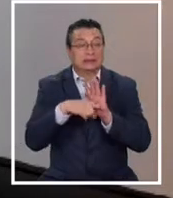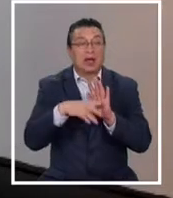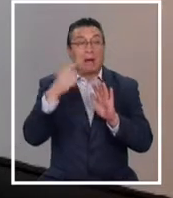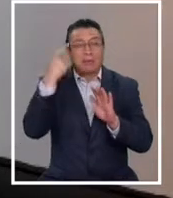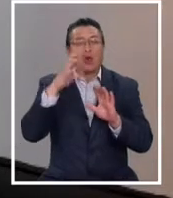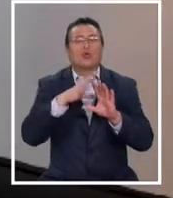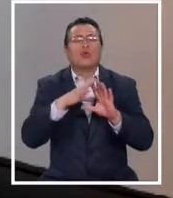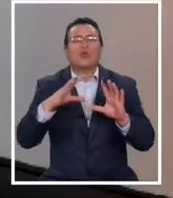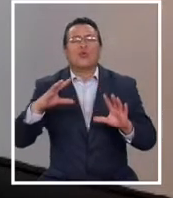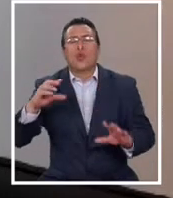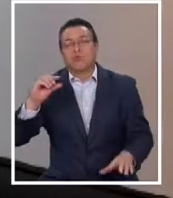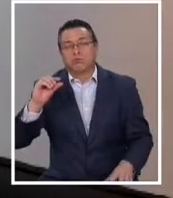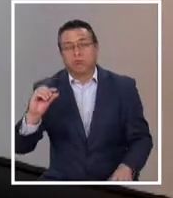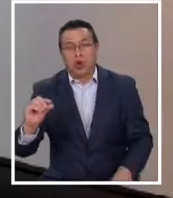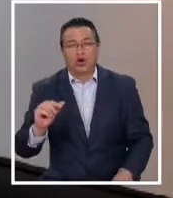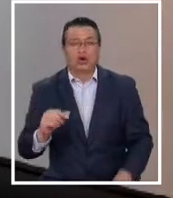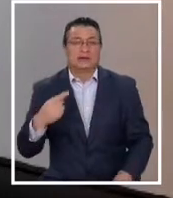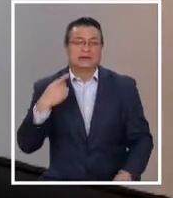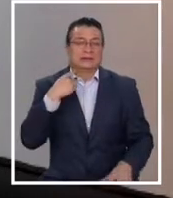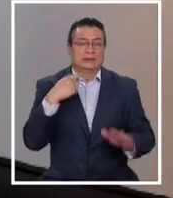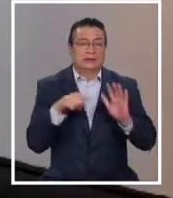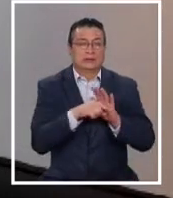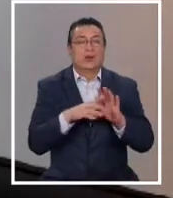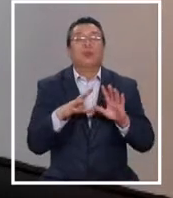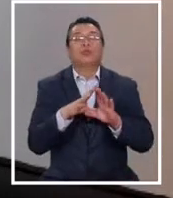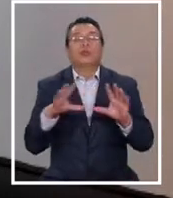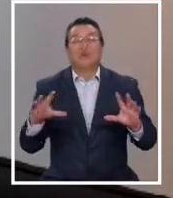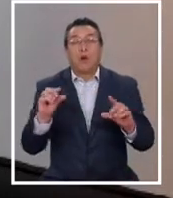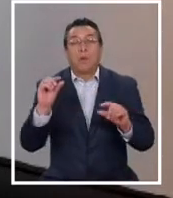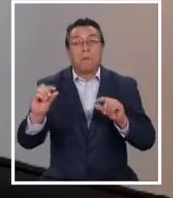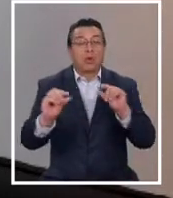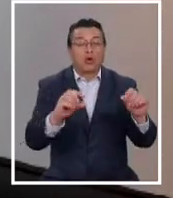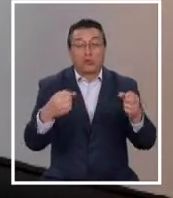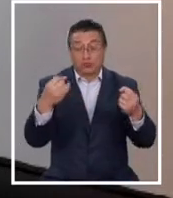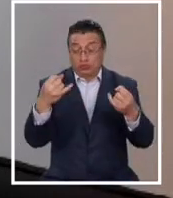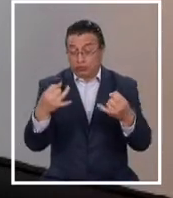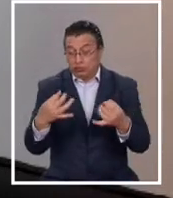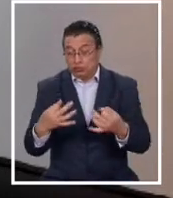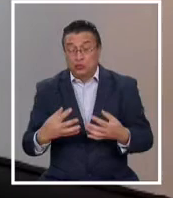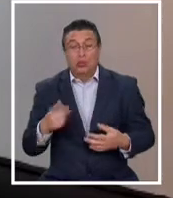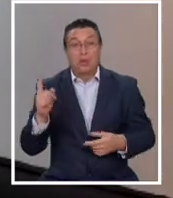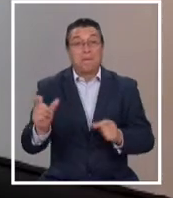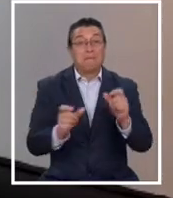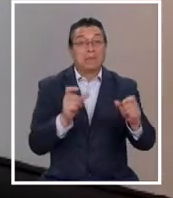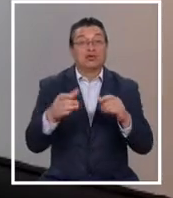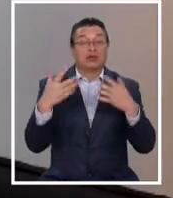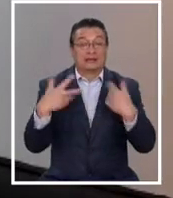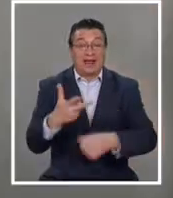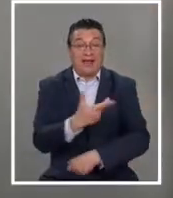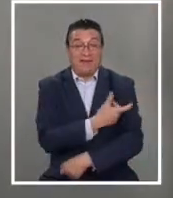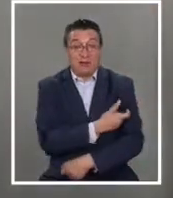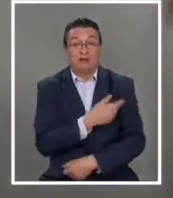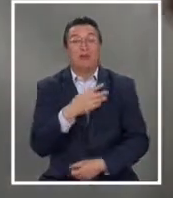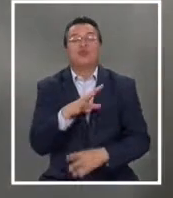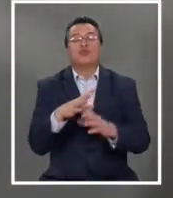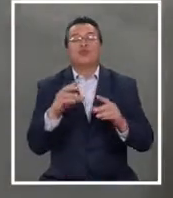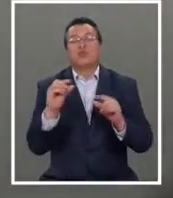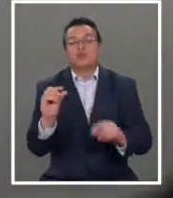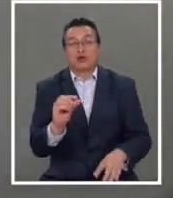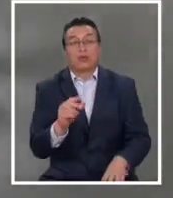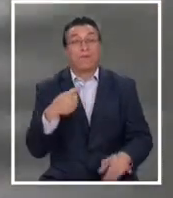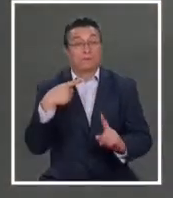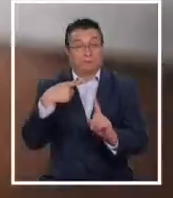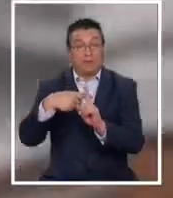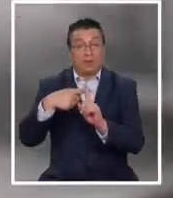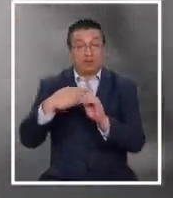muy baja. O sea, en el fondo son muy pocos casos para el número de personas que ya han sido vacunadas. Por ende, el